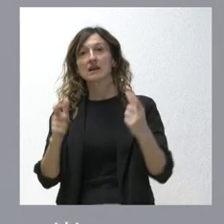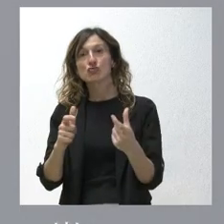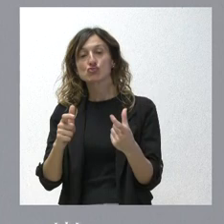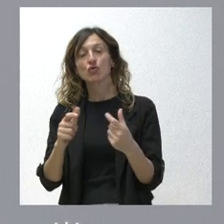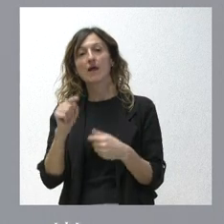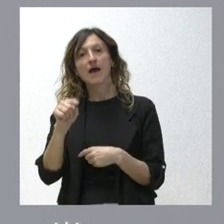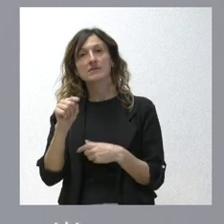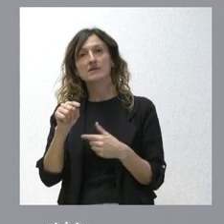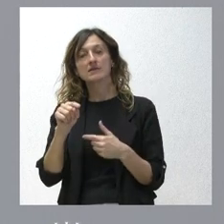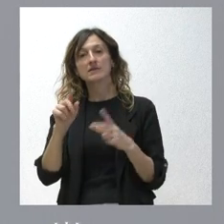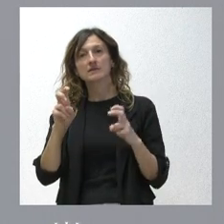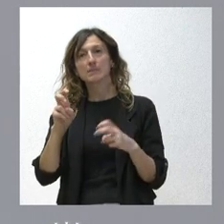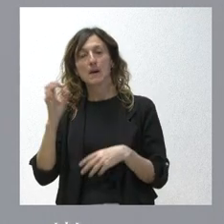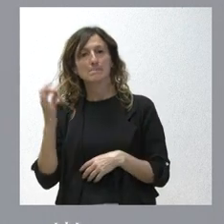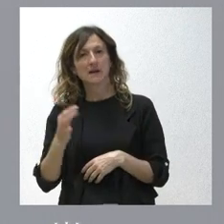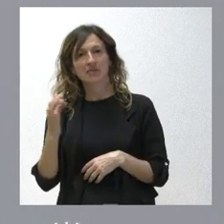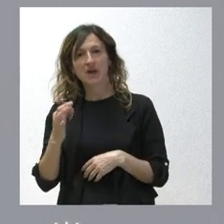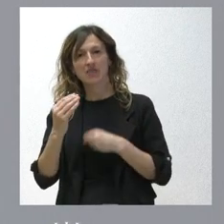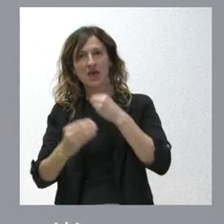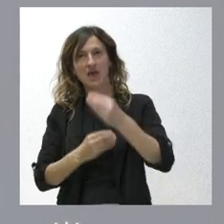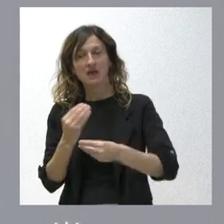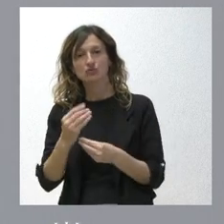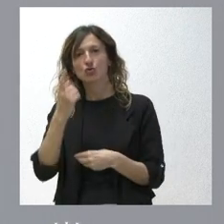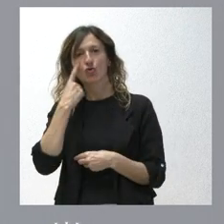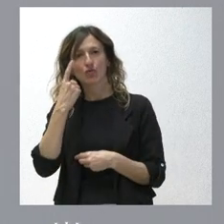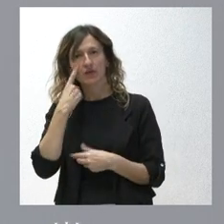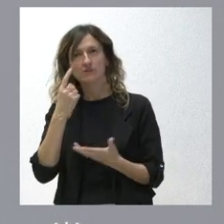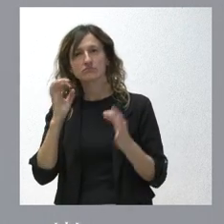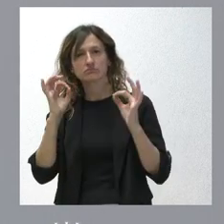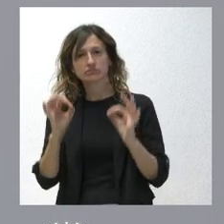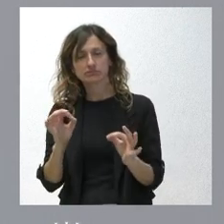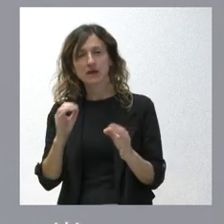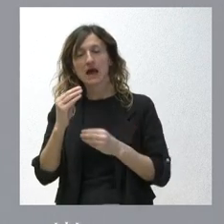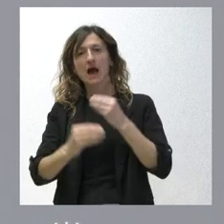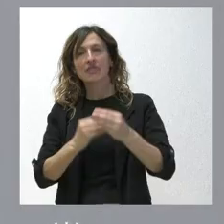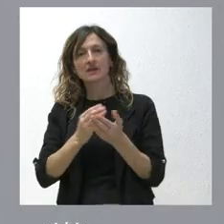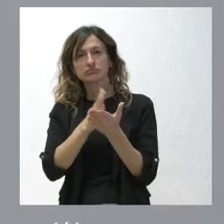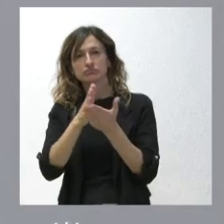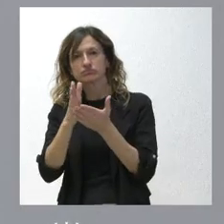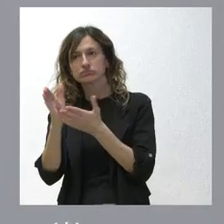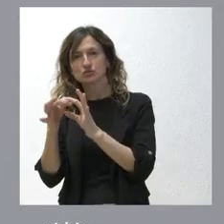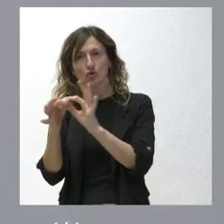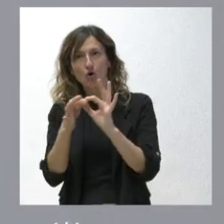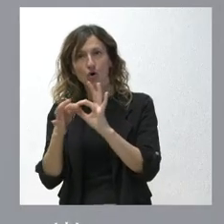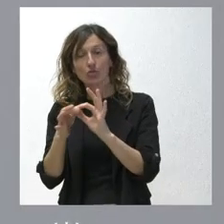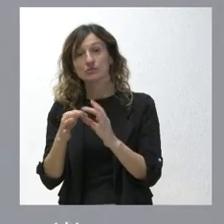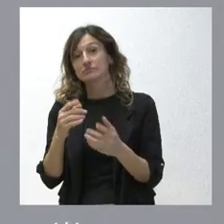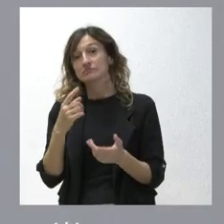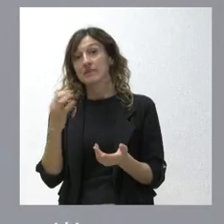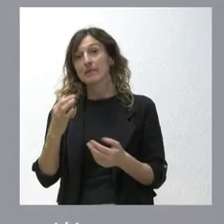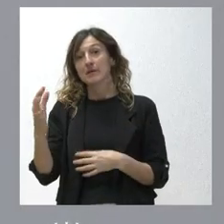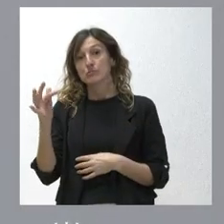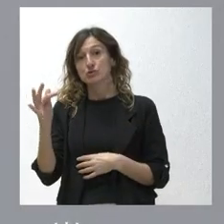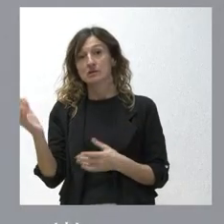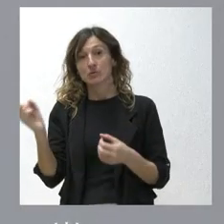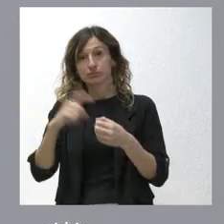manifiesto la verdad de los hechos para conocerlo para ver qué podemos hacer entre todos era positivo que hubieran allí